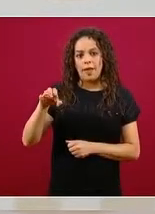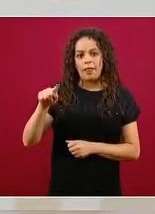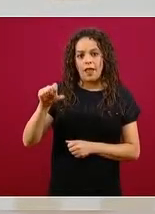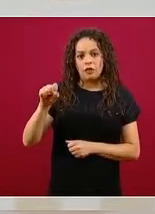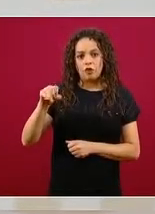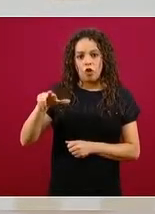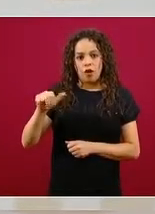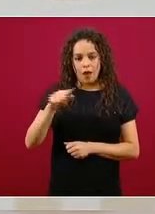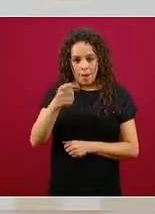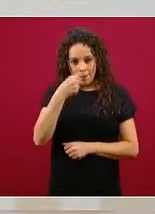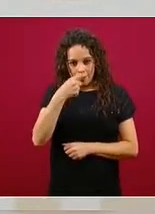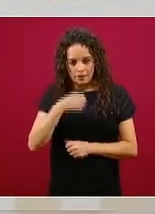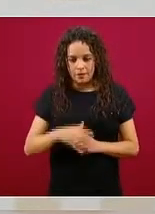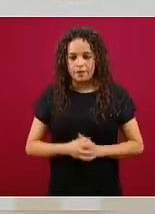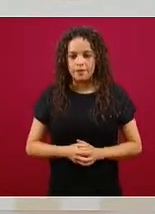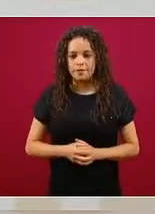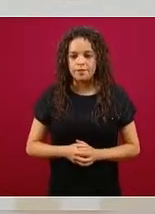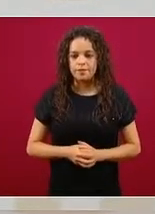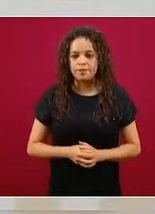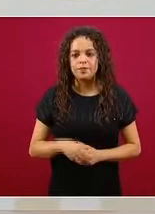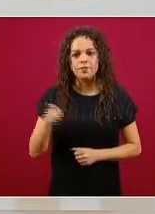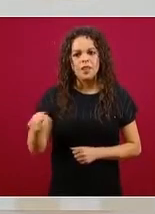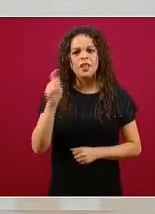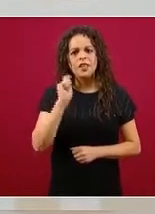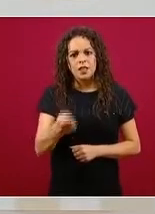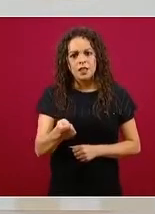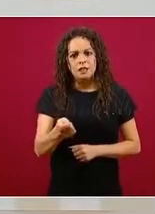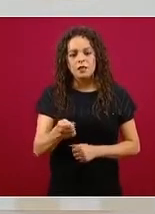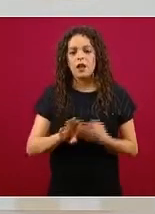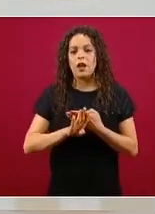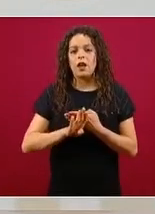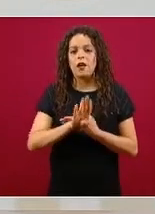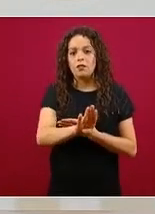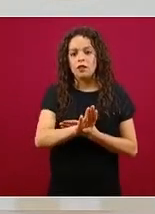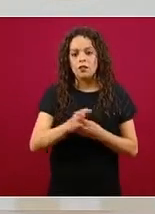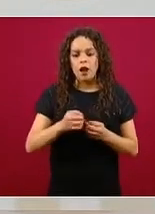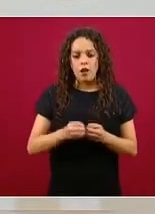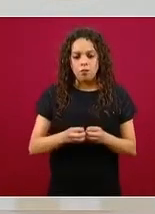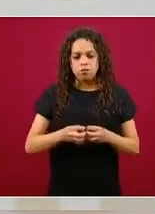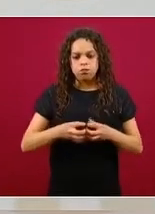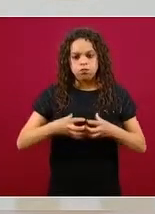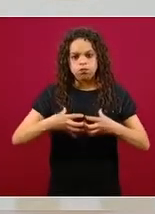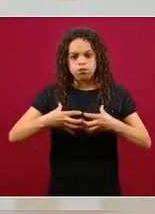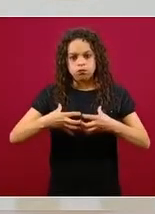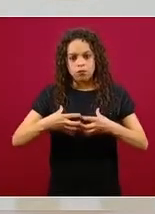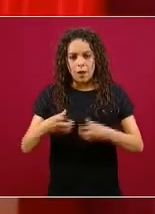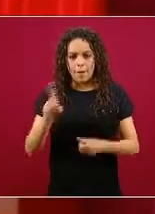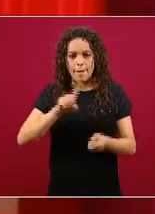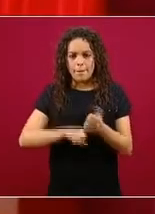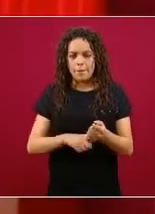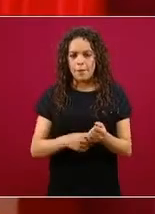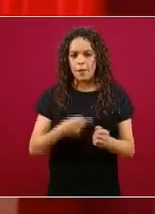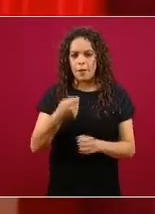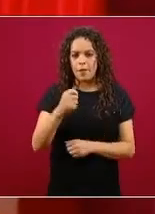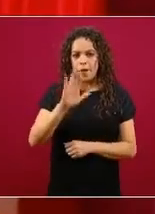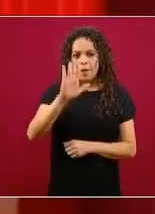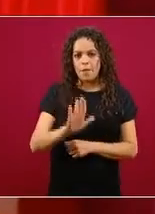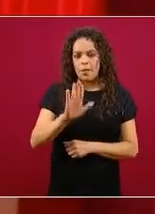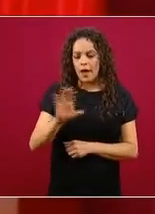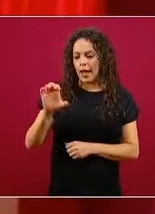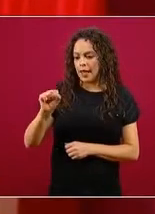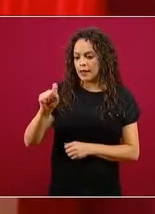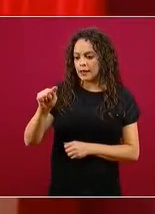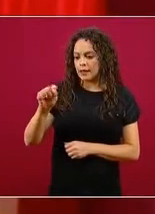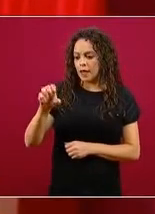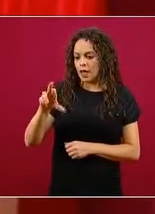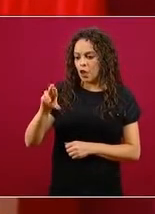La dexametasona es un medicamento antiinflamatorio de la clase de los esteroides. Los esteroides